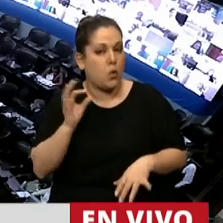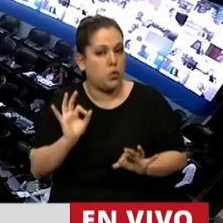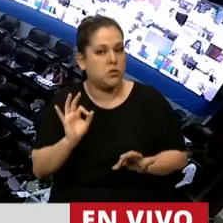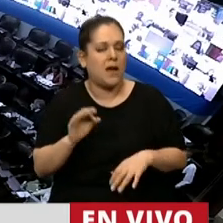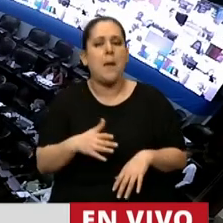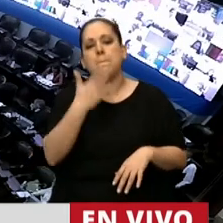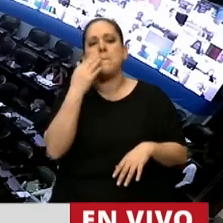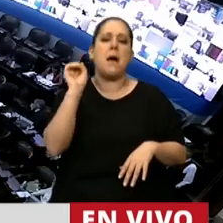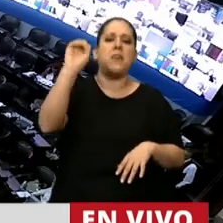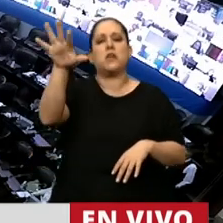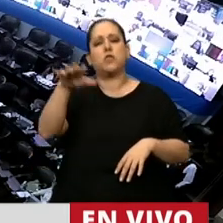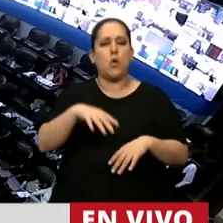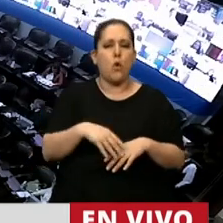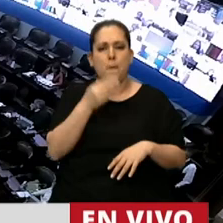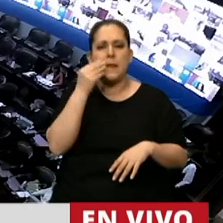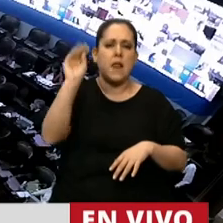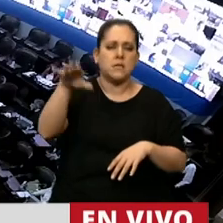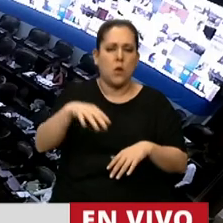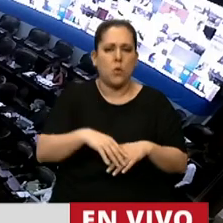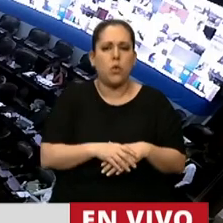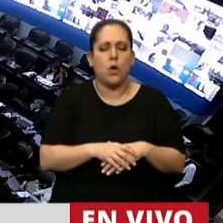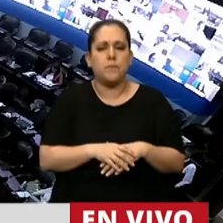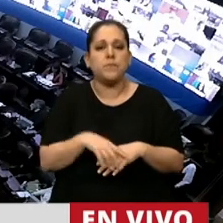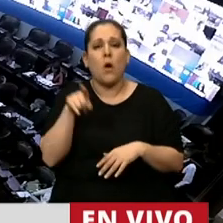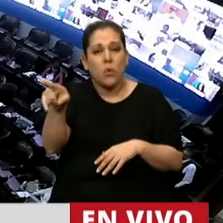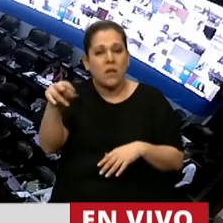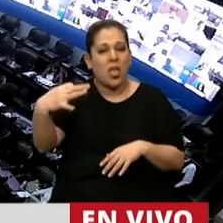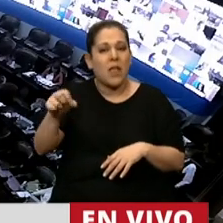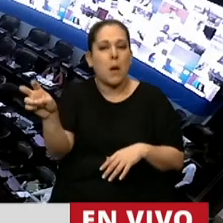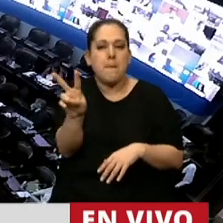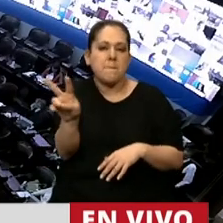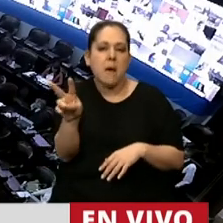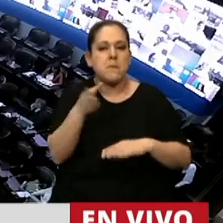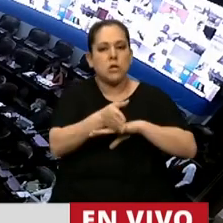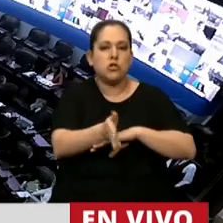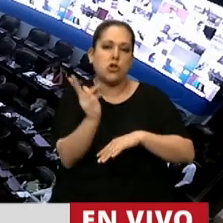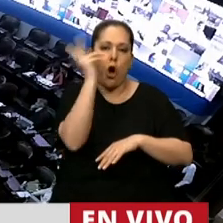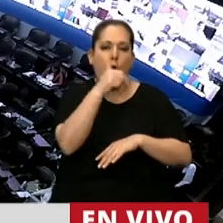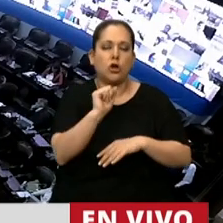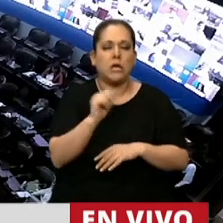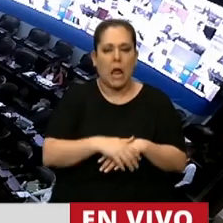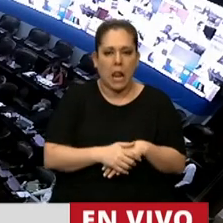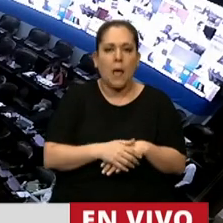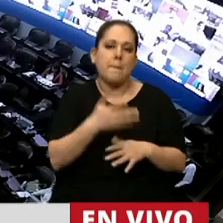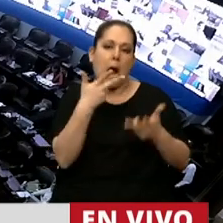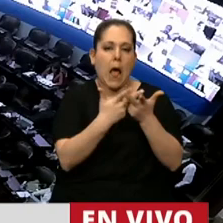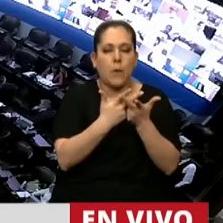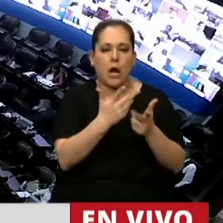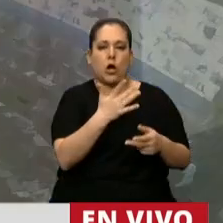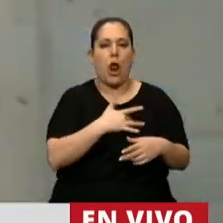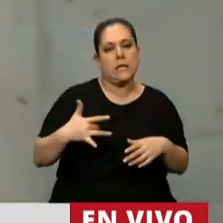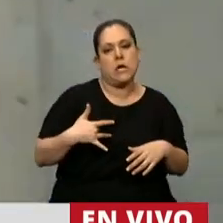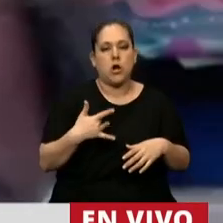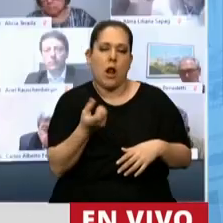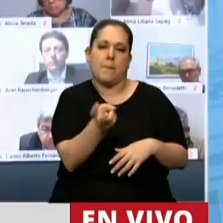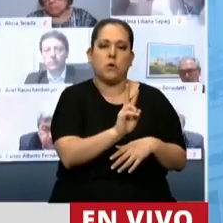Mándales saludos a Pepe. senadores tienen que pedir permiso en el lobby del hotel para ver a la señora a sesionar.